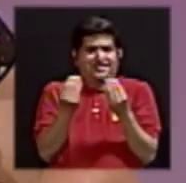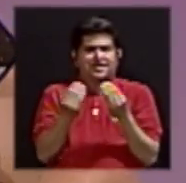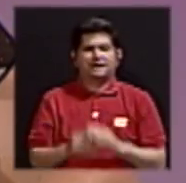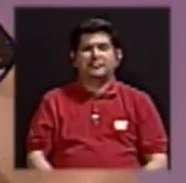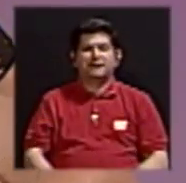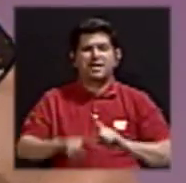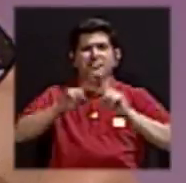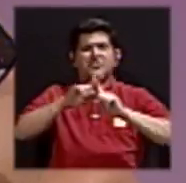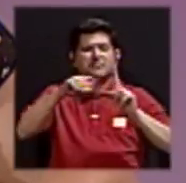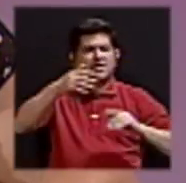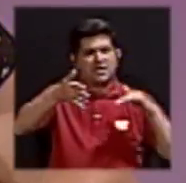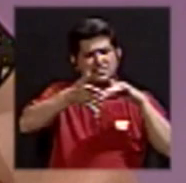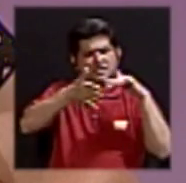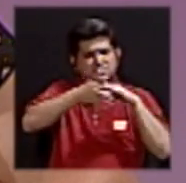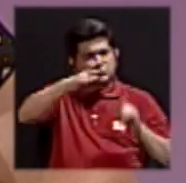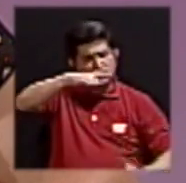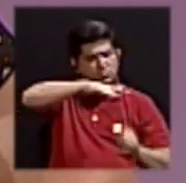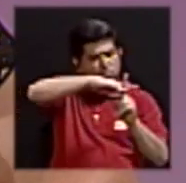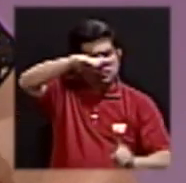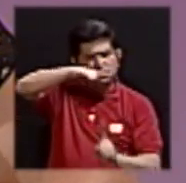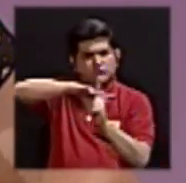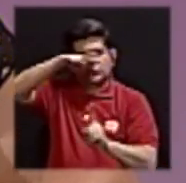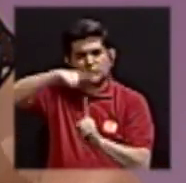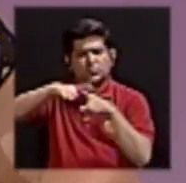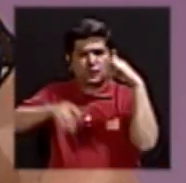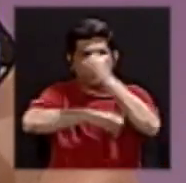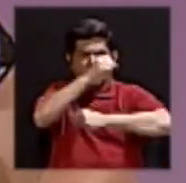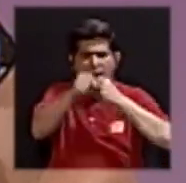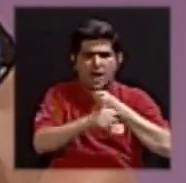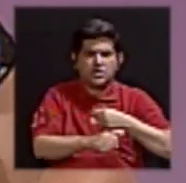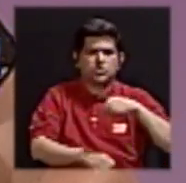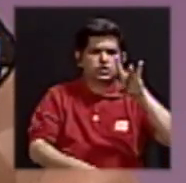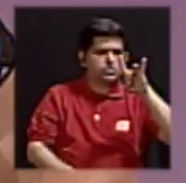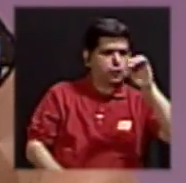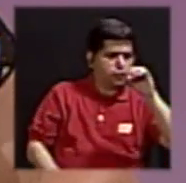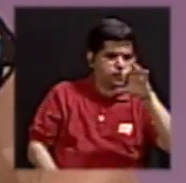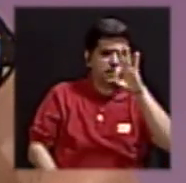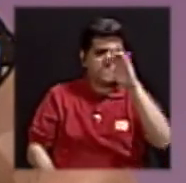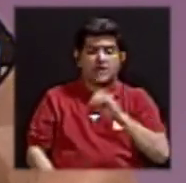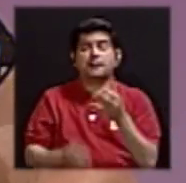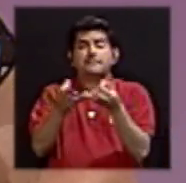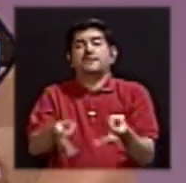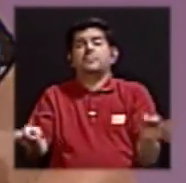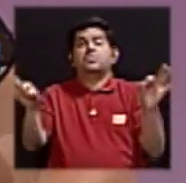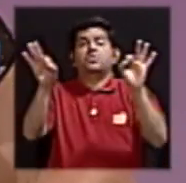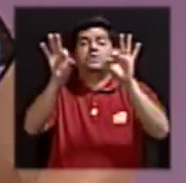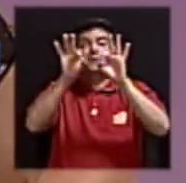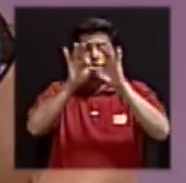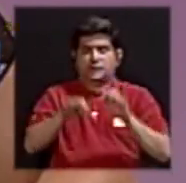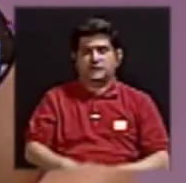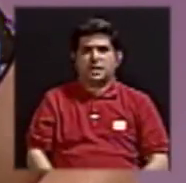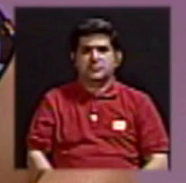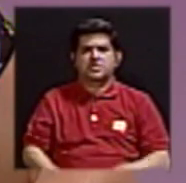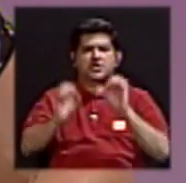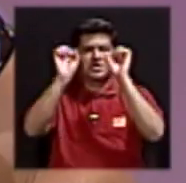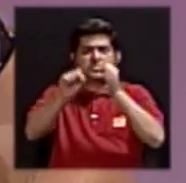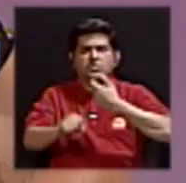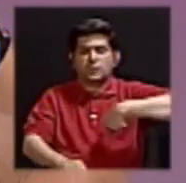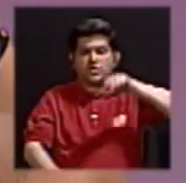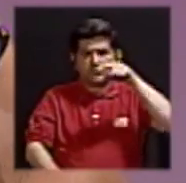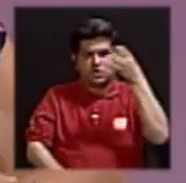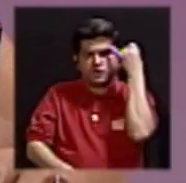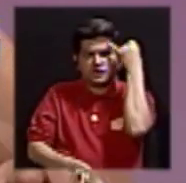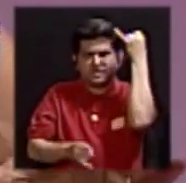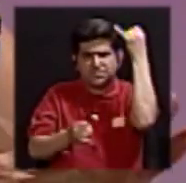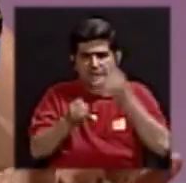Han salido estudios, o salieron estudios en los ochentas y en los noventas que fueron muy determinantes para que llegáramos a esta